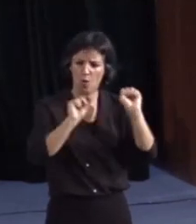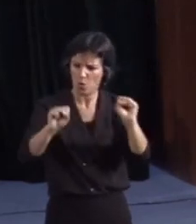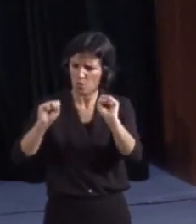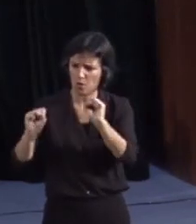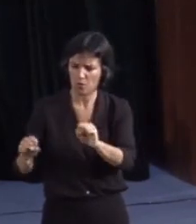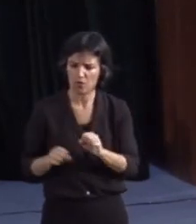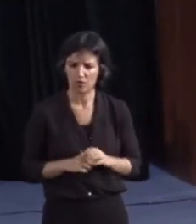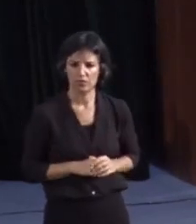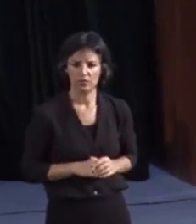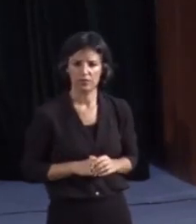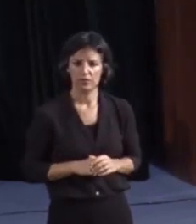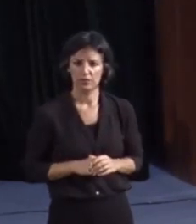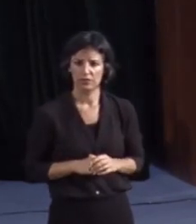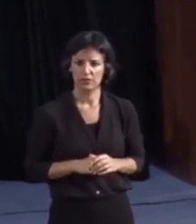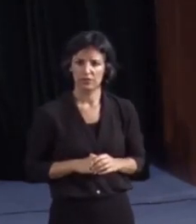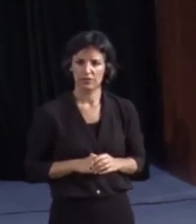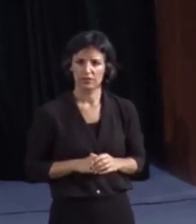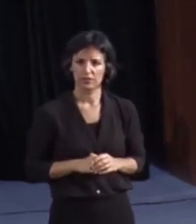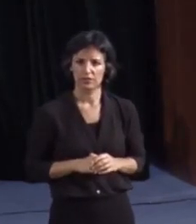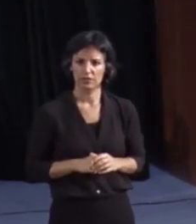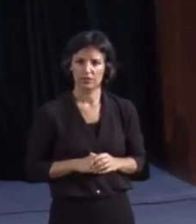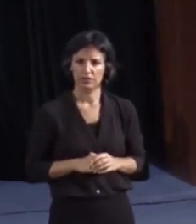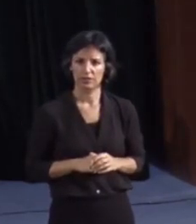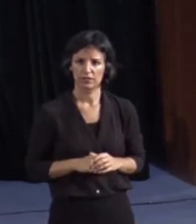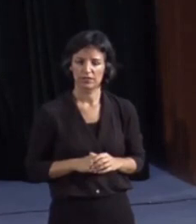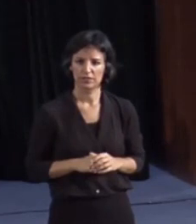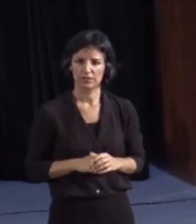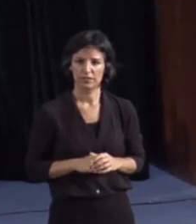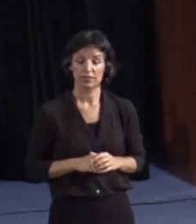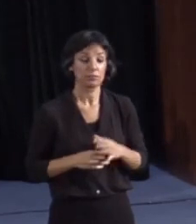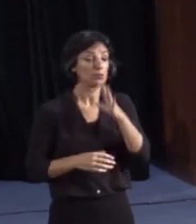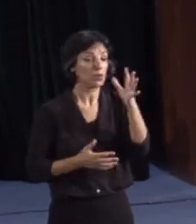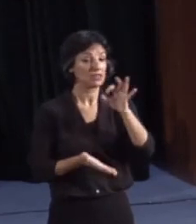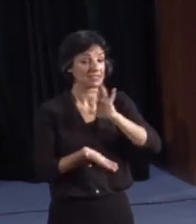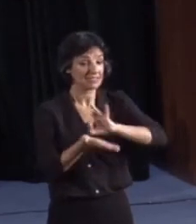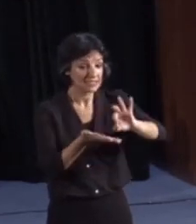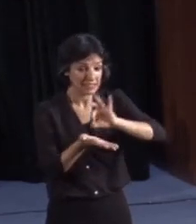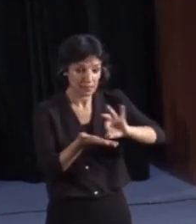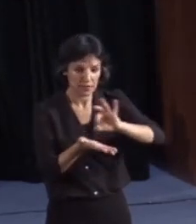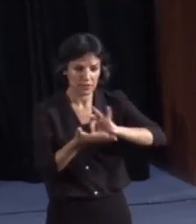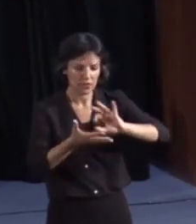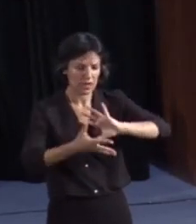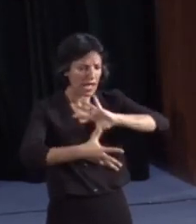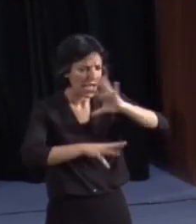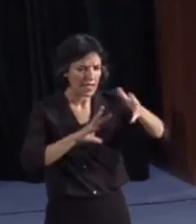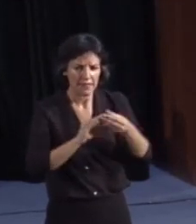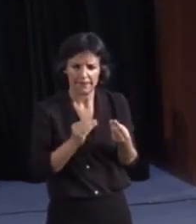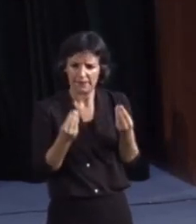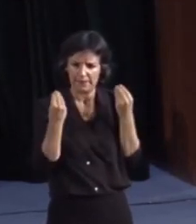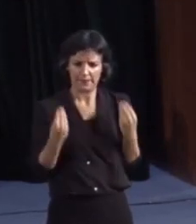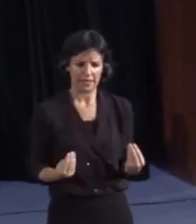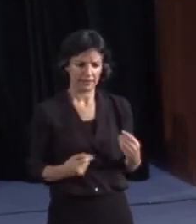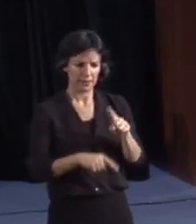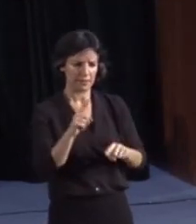con nulos e inadecuados servicios disponibles ante las necesidades